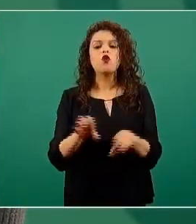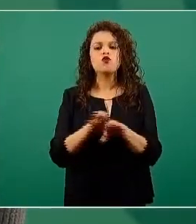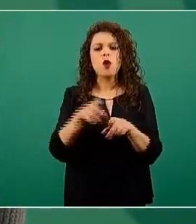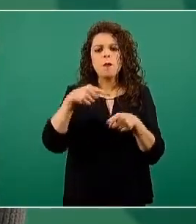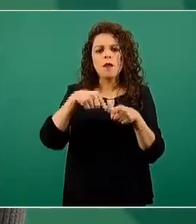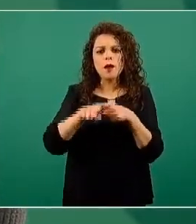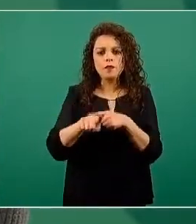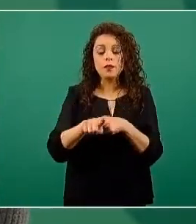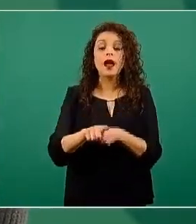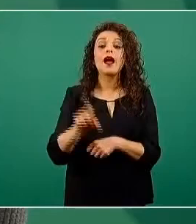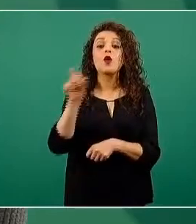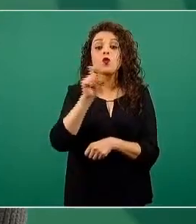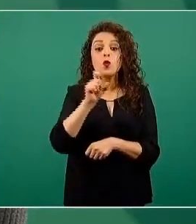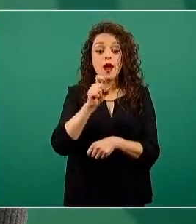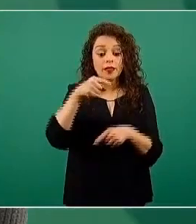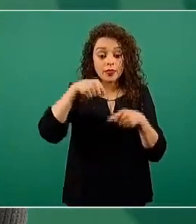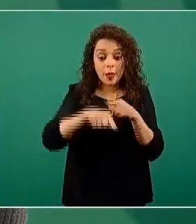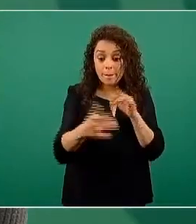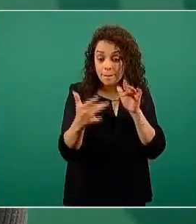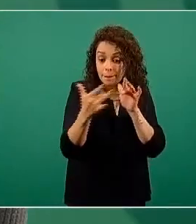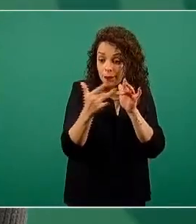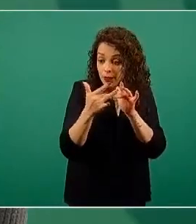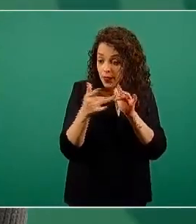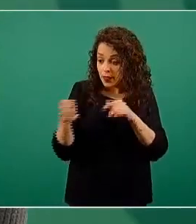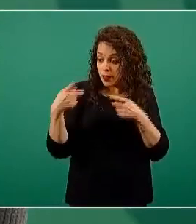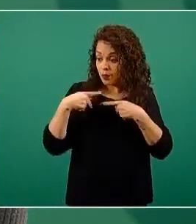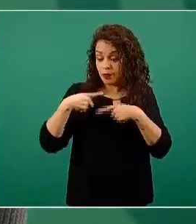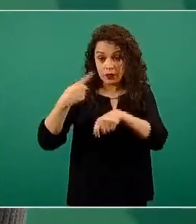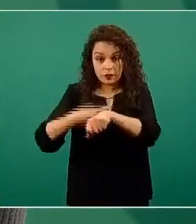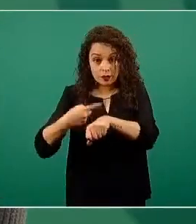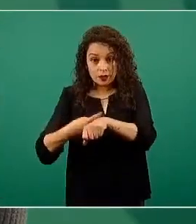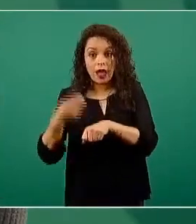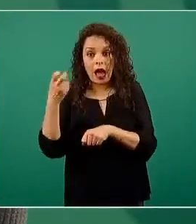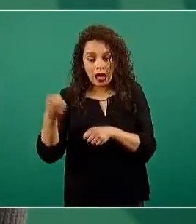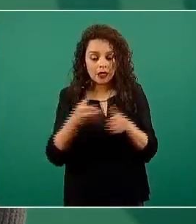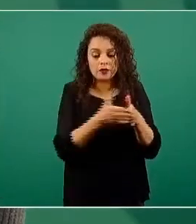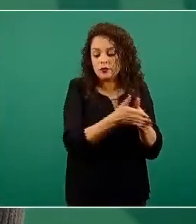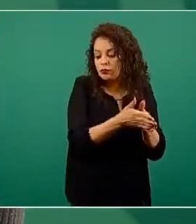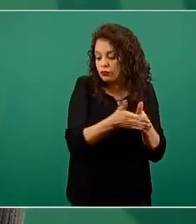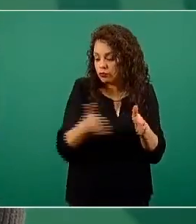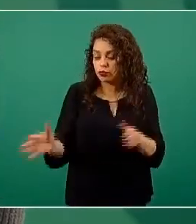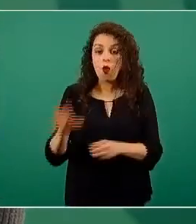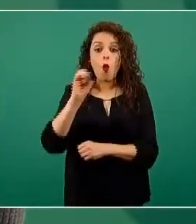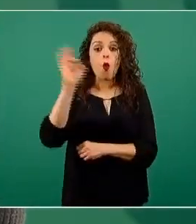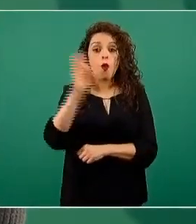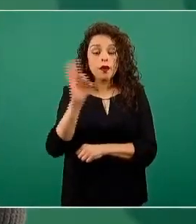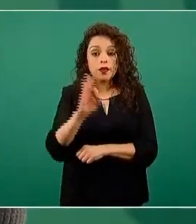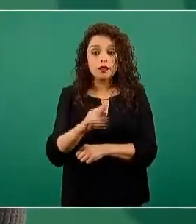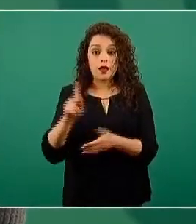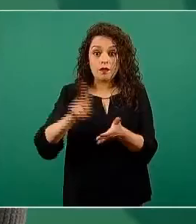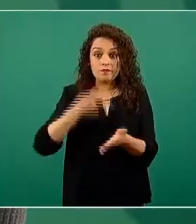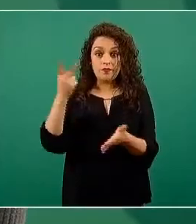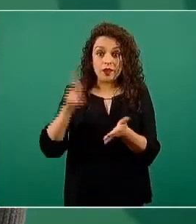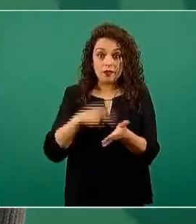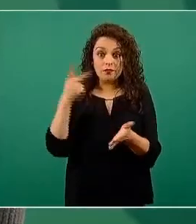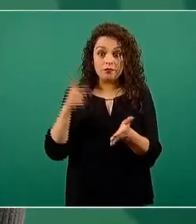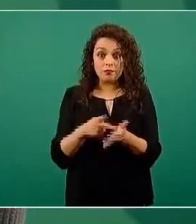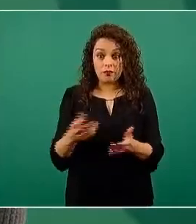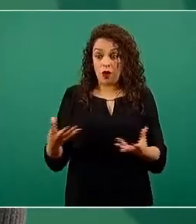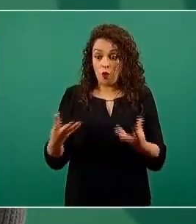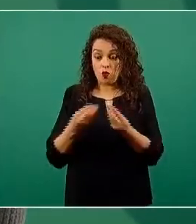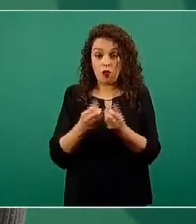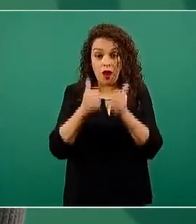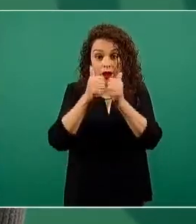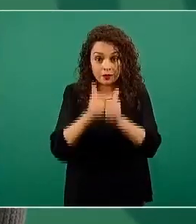que fue contacto y si fueron varios eventos o varias fechas de contacto, pues obviamente se toma el